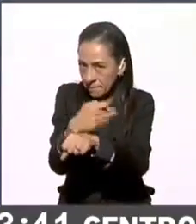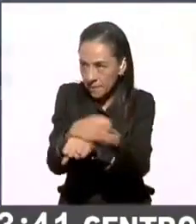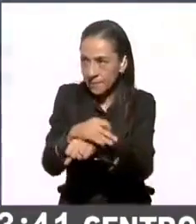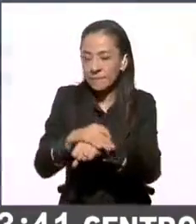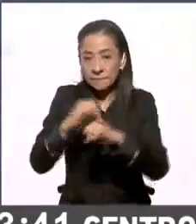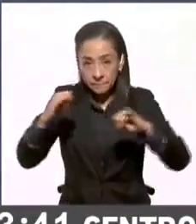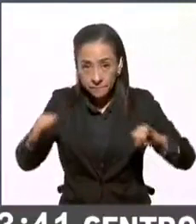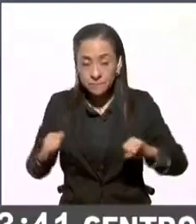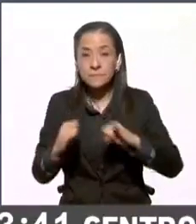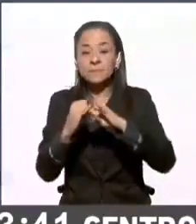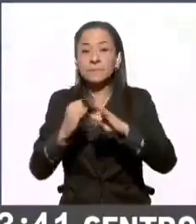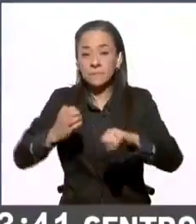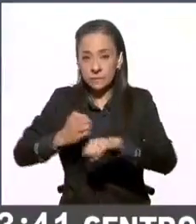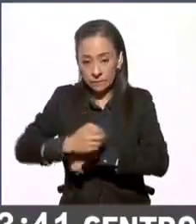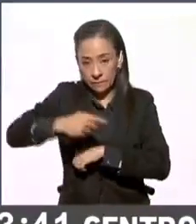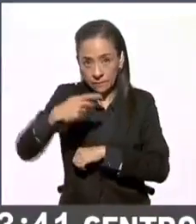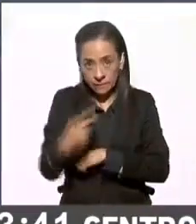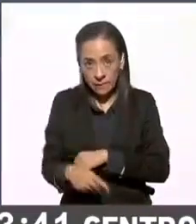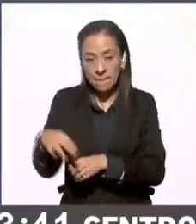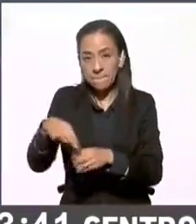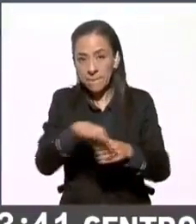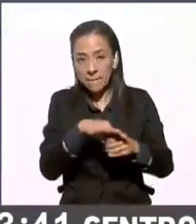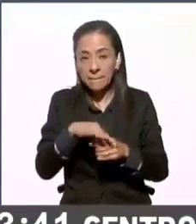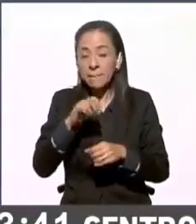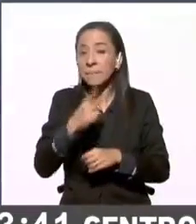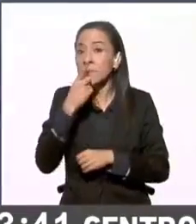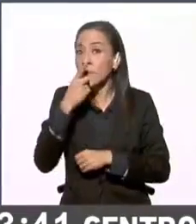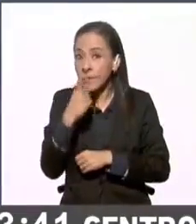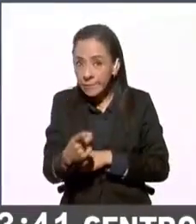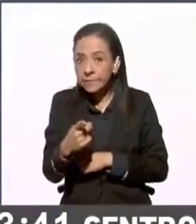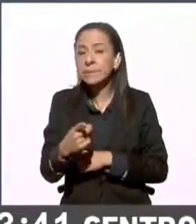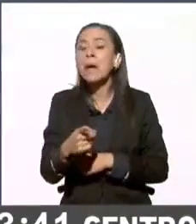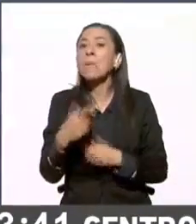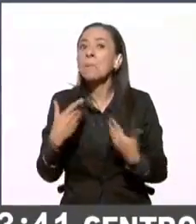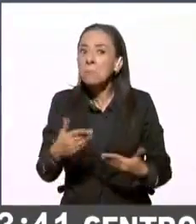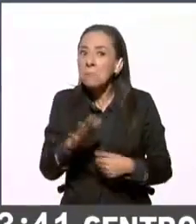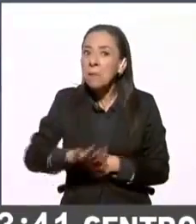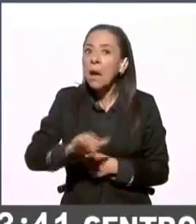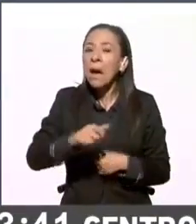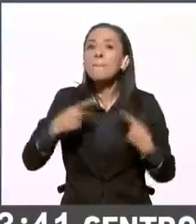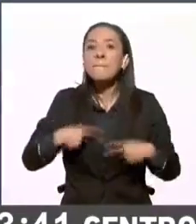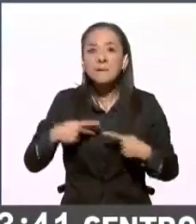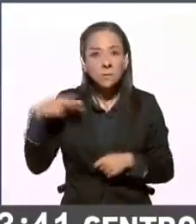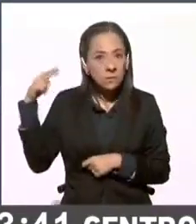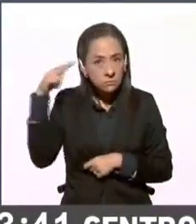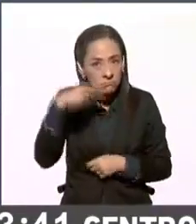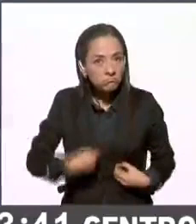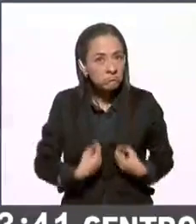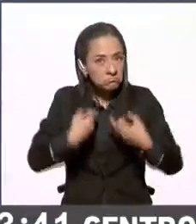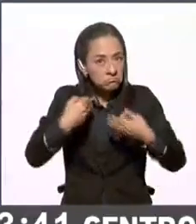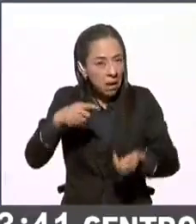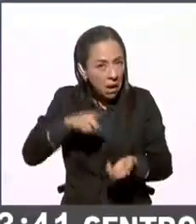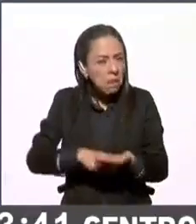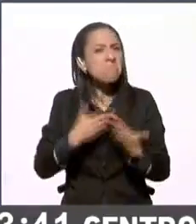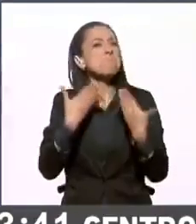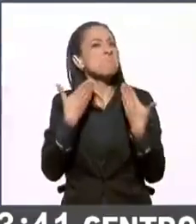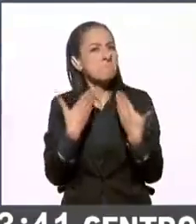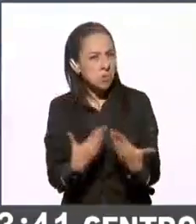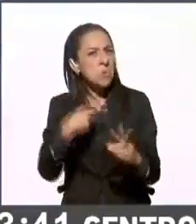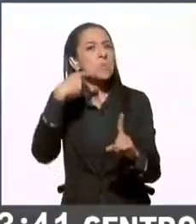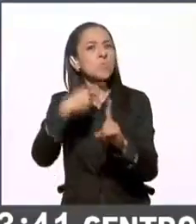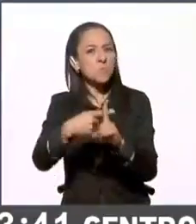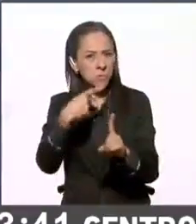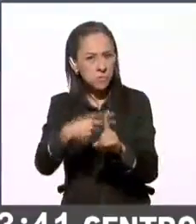Estatal Electoral reportó que la elección fue ejemplar de los ciudadanos nayaritas, toda vez que hasta